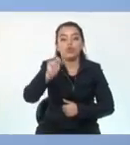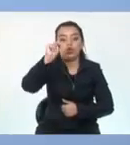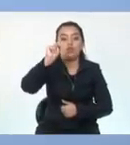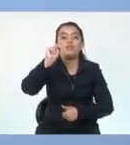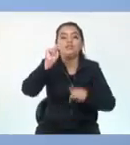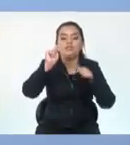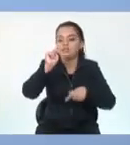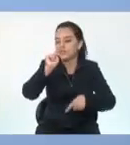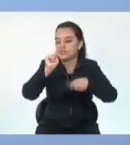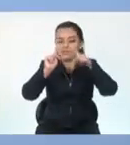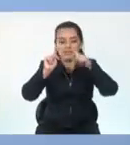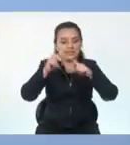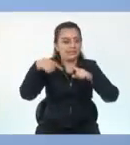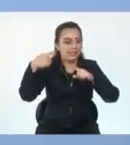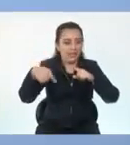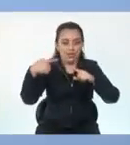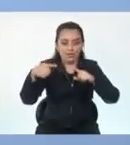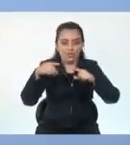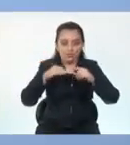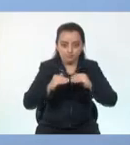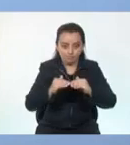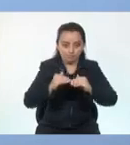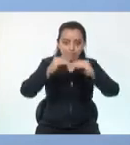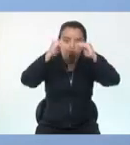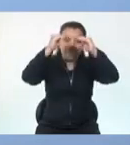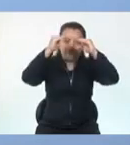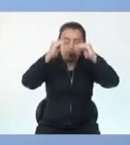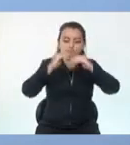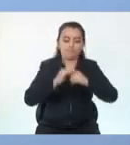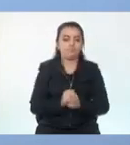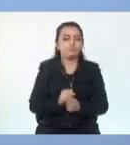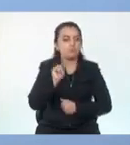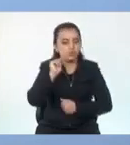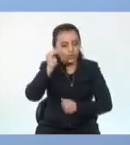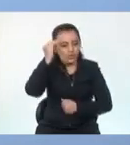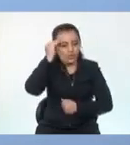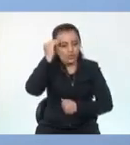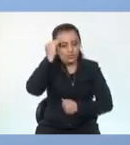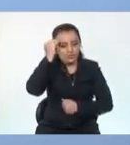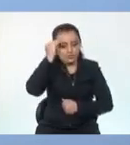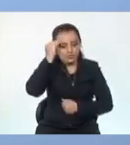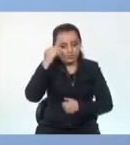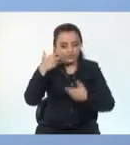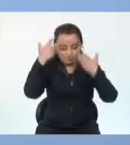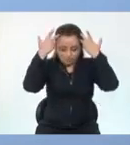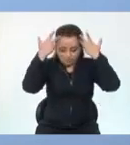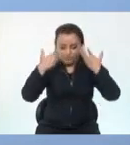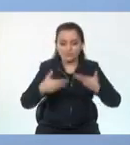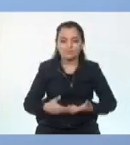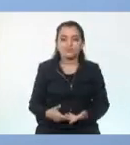Pero, ¿sabes tú cómo ubicarte en el espacio utilizando tu cuerpo?